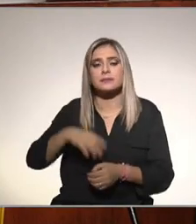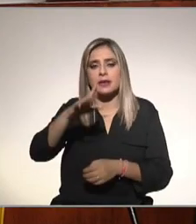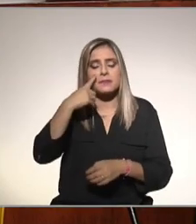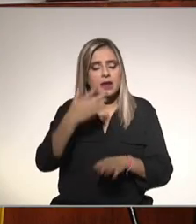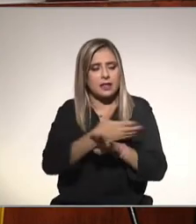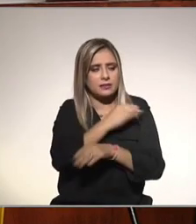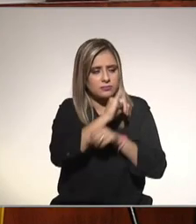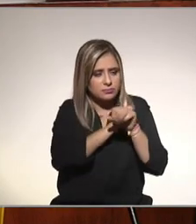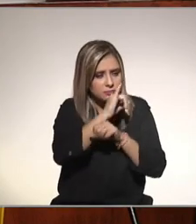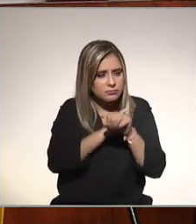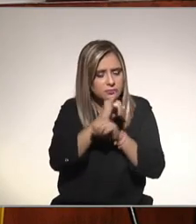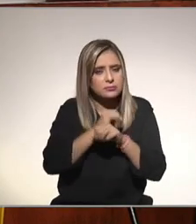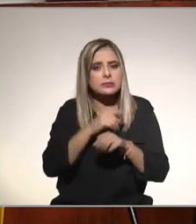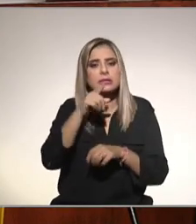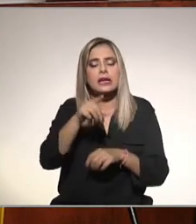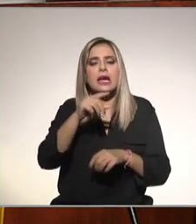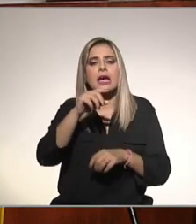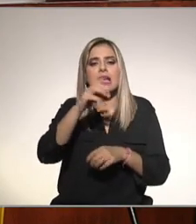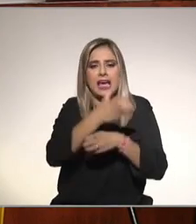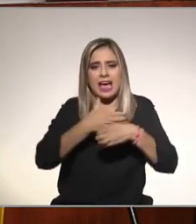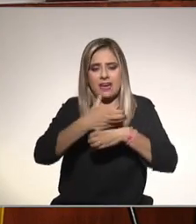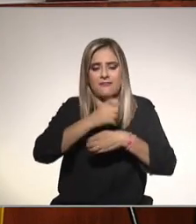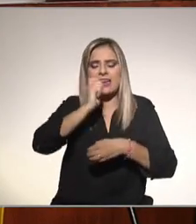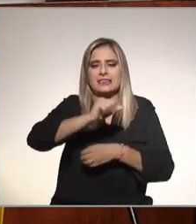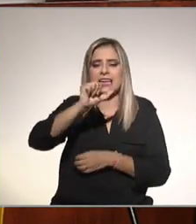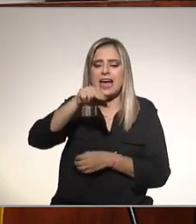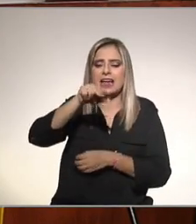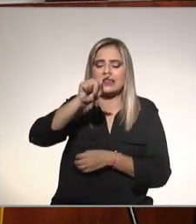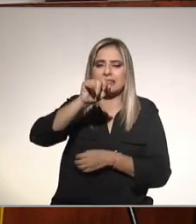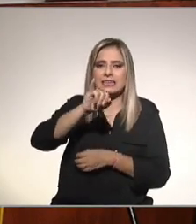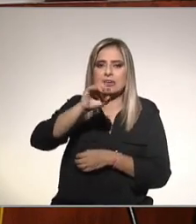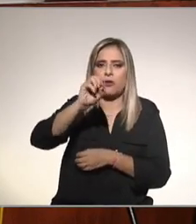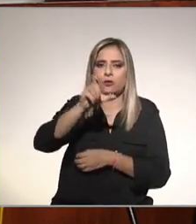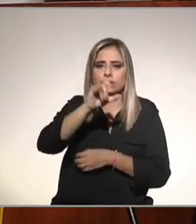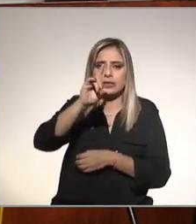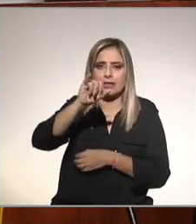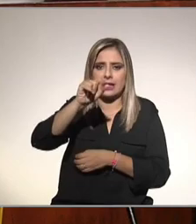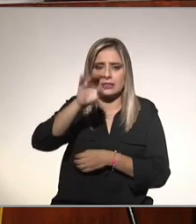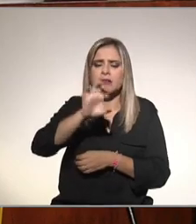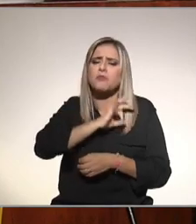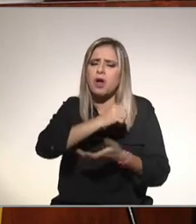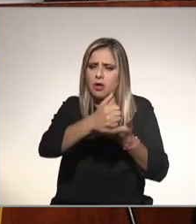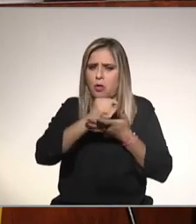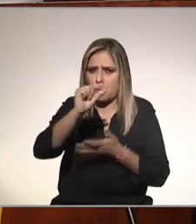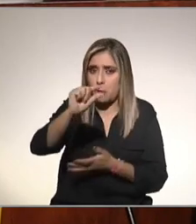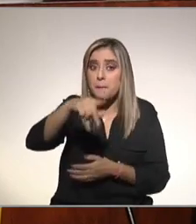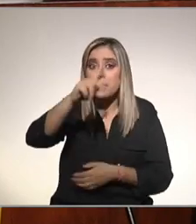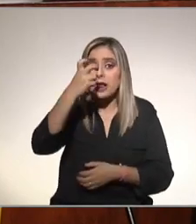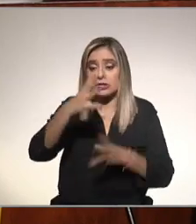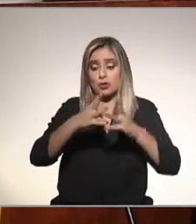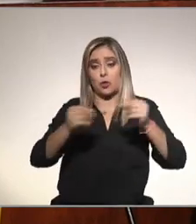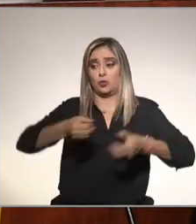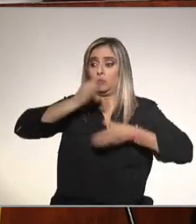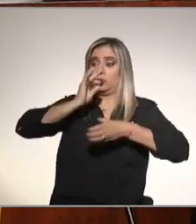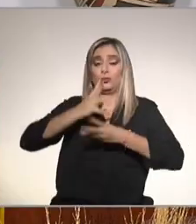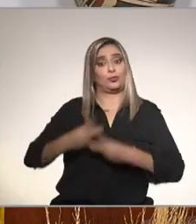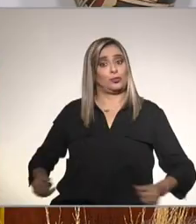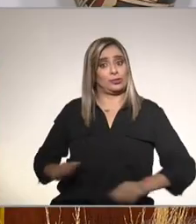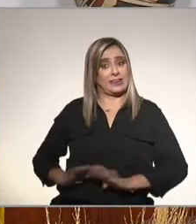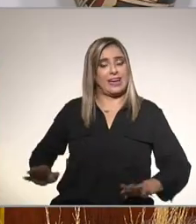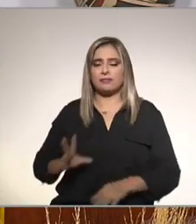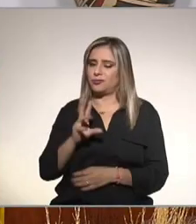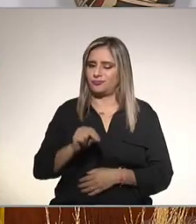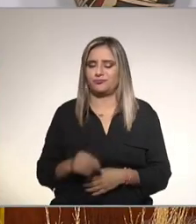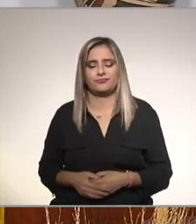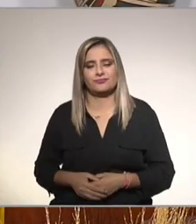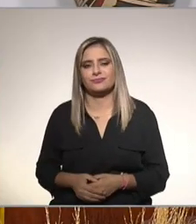que el café como tal es un antioxidante no es la solución pudiera ayudar poquito sí pero no es la solución ok ¿qué si